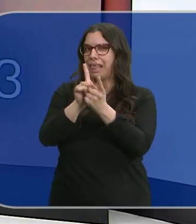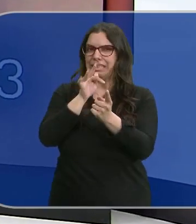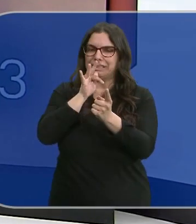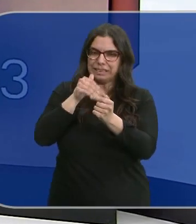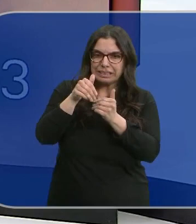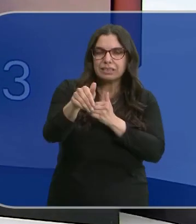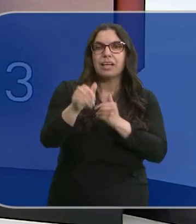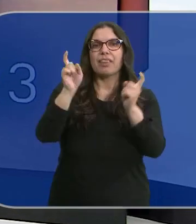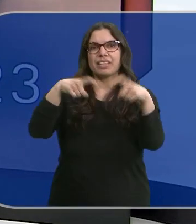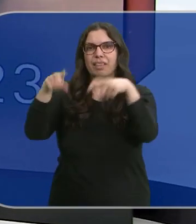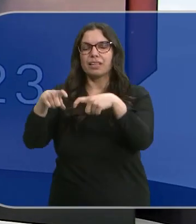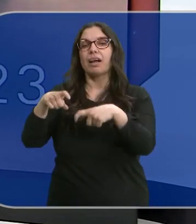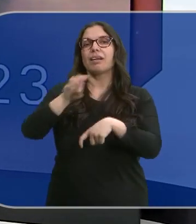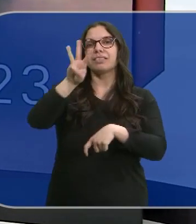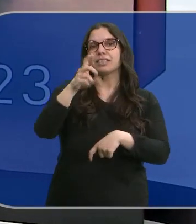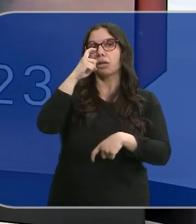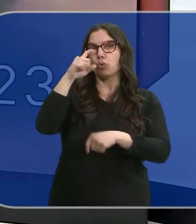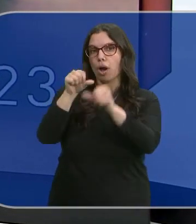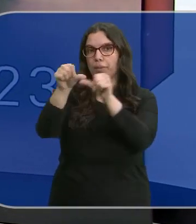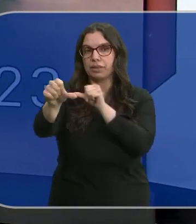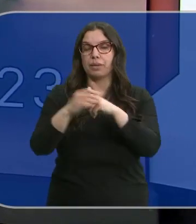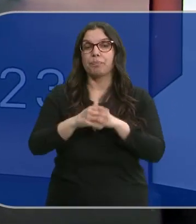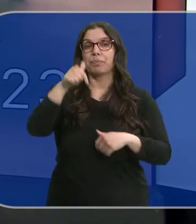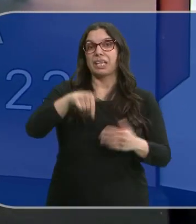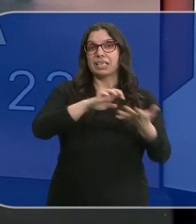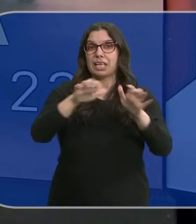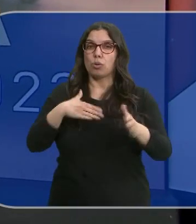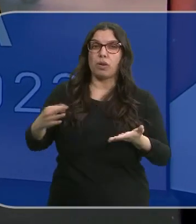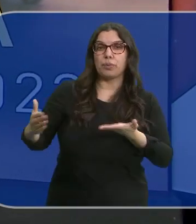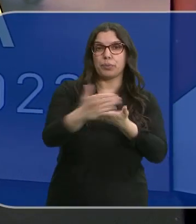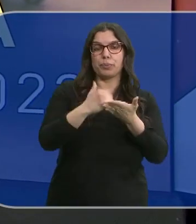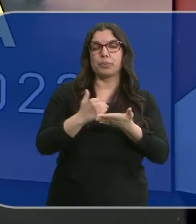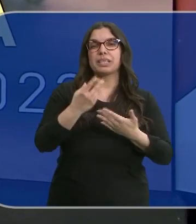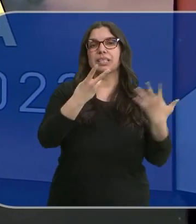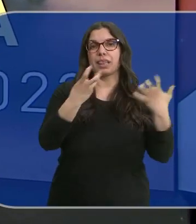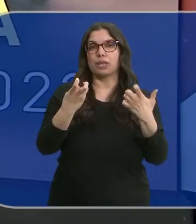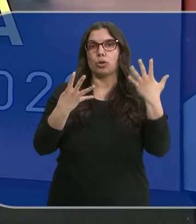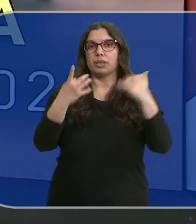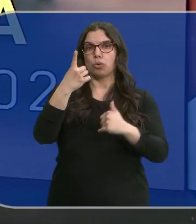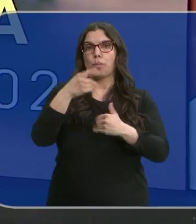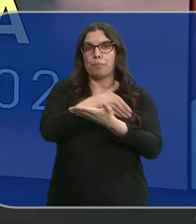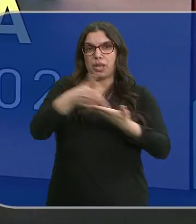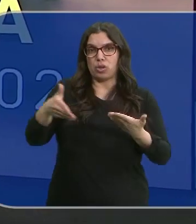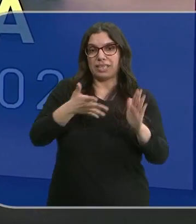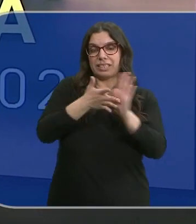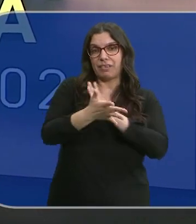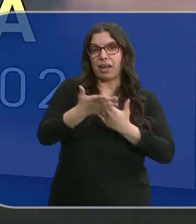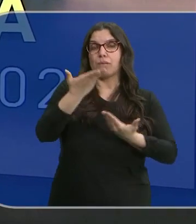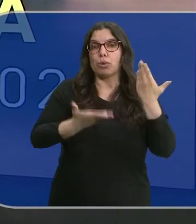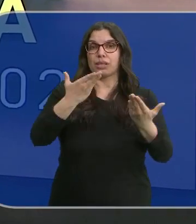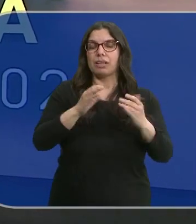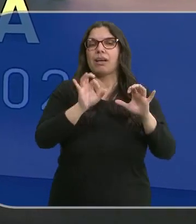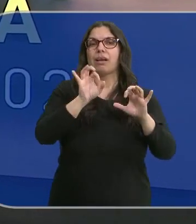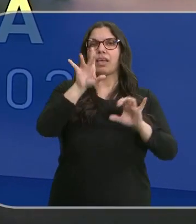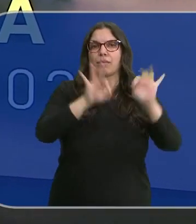hay que esperar al 3 de junio. La agencia tributaria espera ingresar en Castilla y León 791 millones, un 15% más y devolver